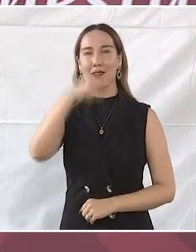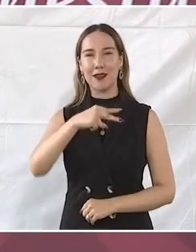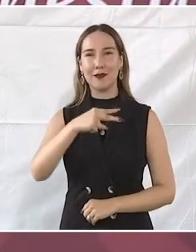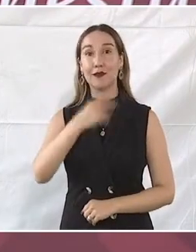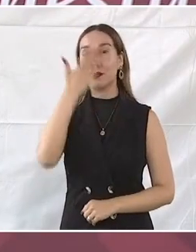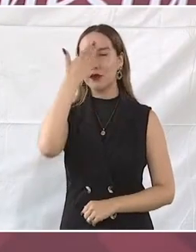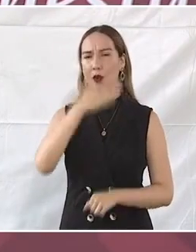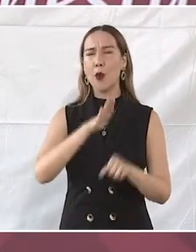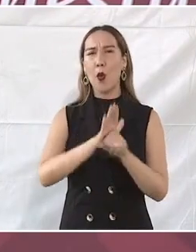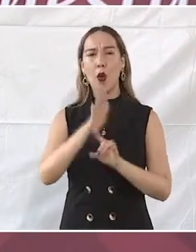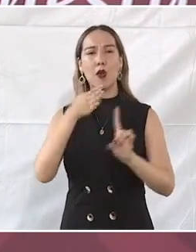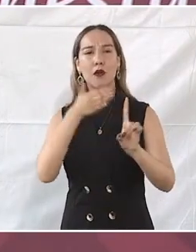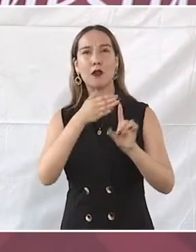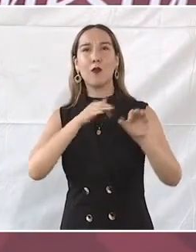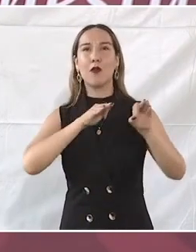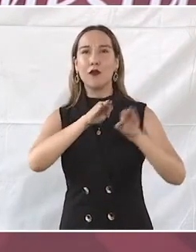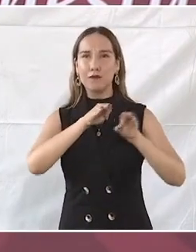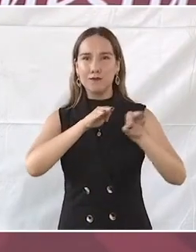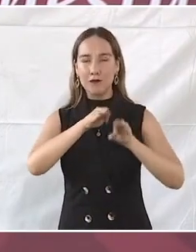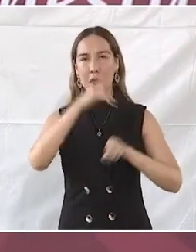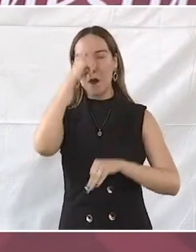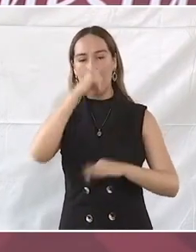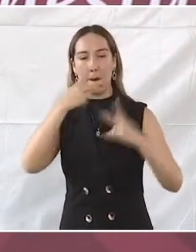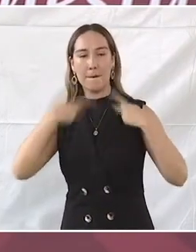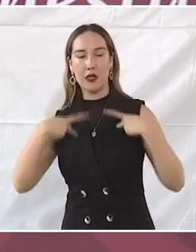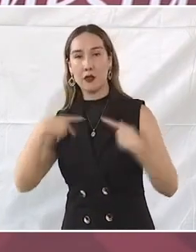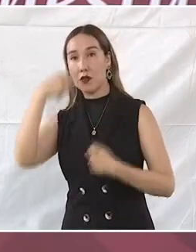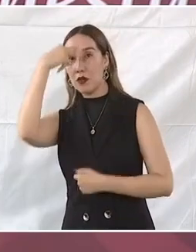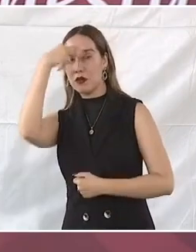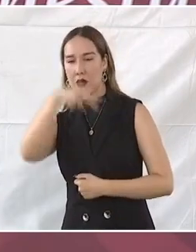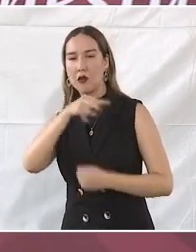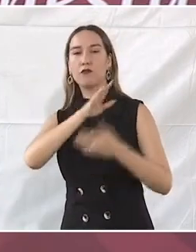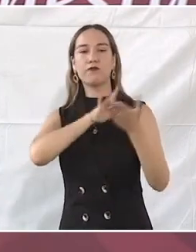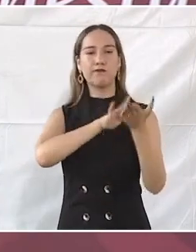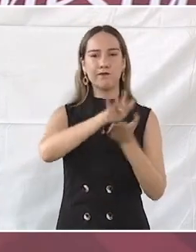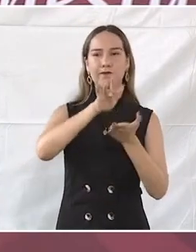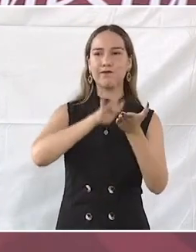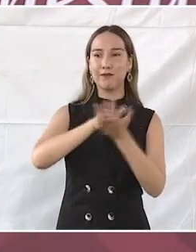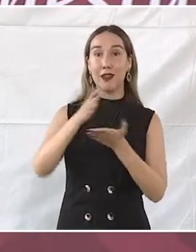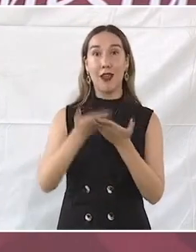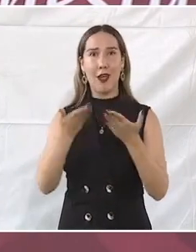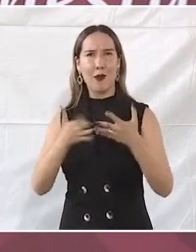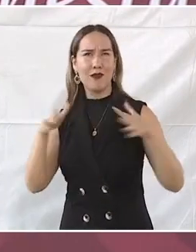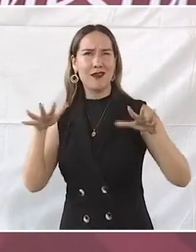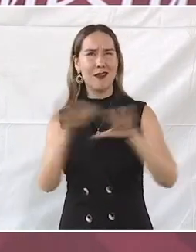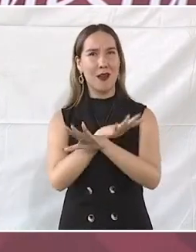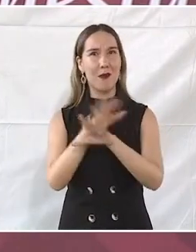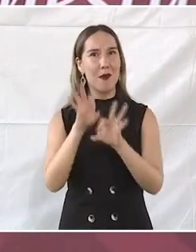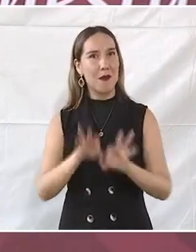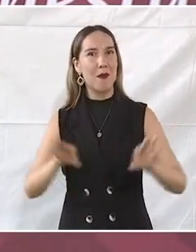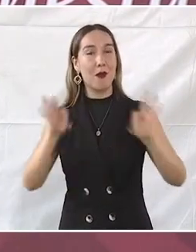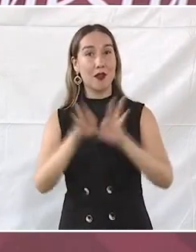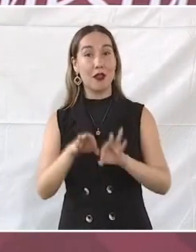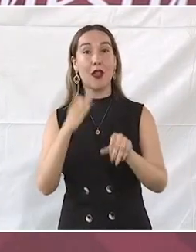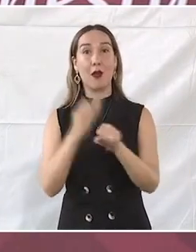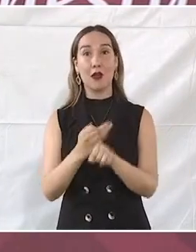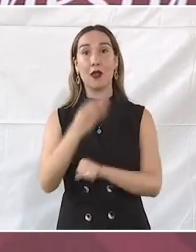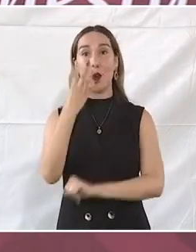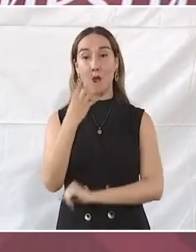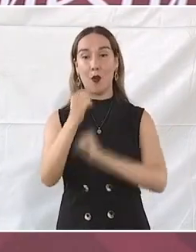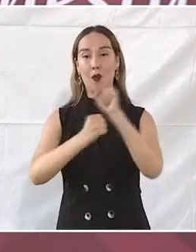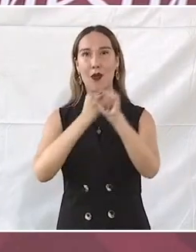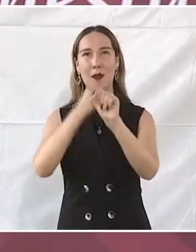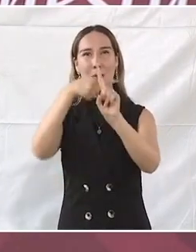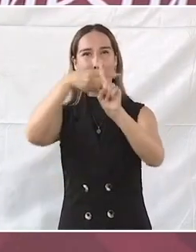trabajar en beneficio del pueblo de México. La transformación es visible para todas y todos. A cuatro años y medio de gobierno, los